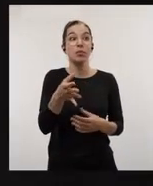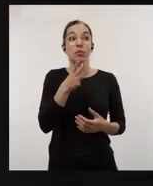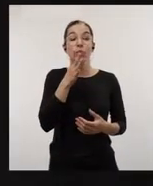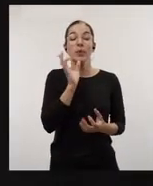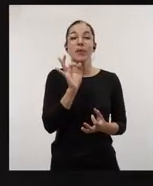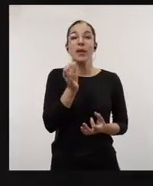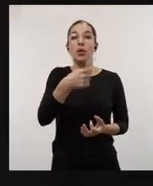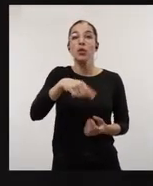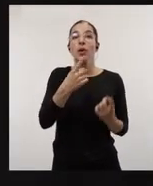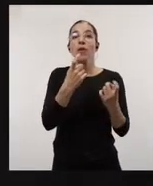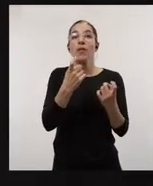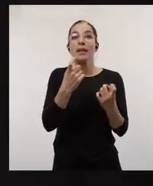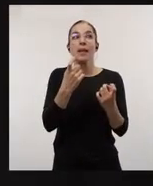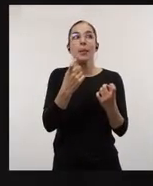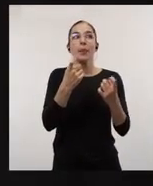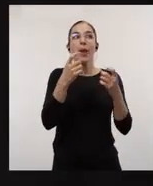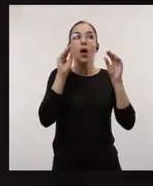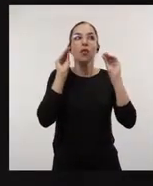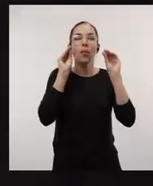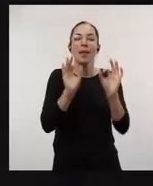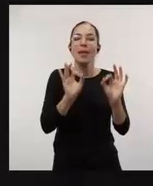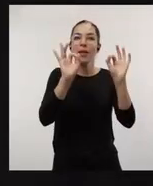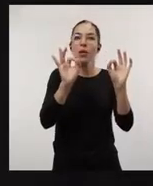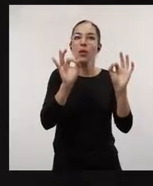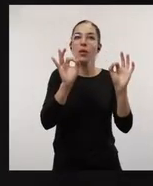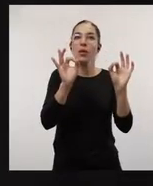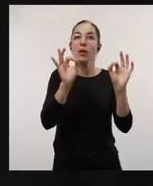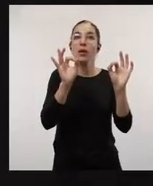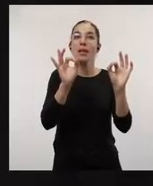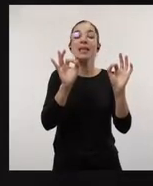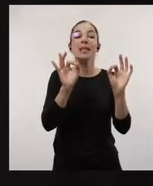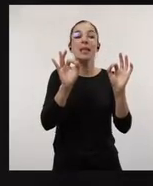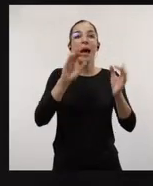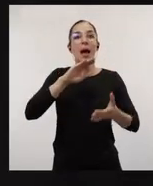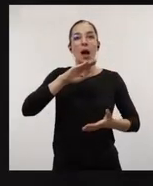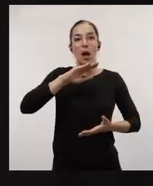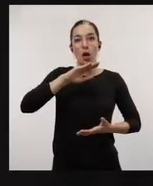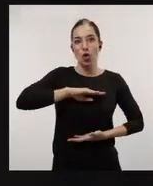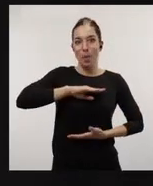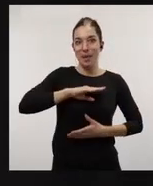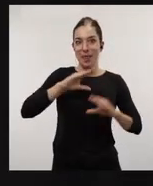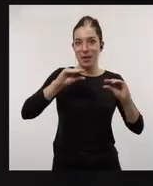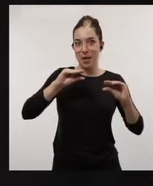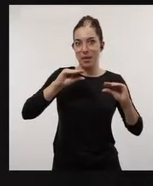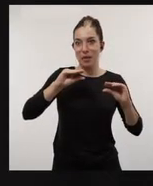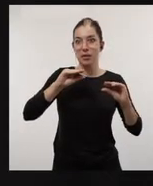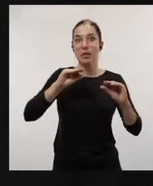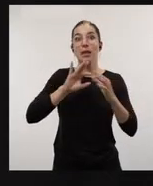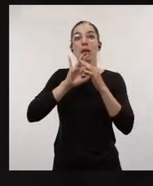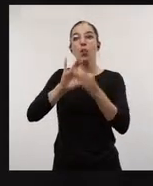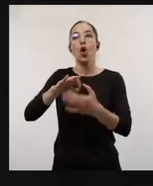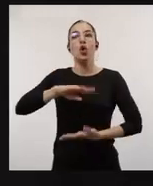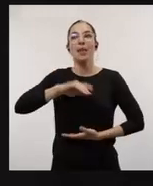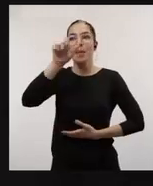Perfectamente, porque es verdad que necesitamos esa formación y esa formación en competencias blandas está